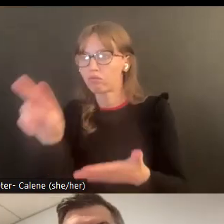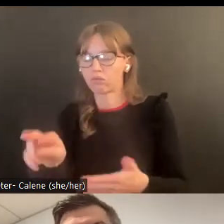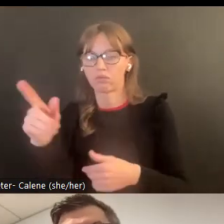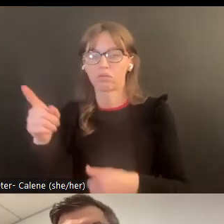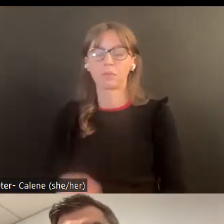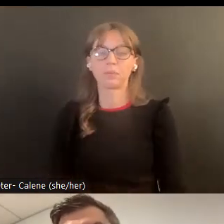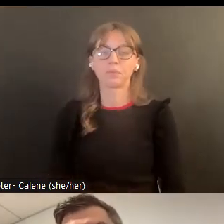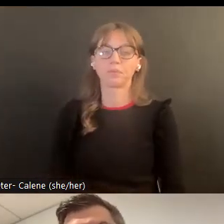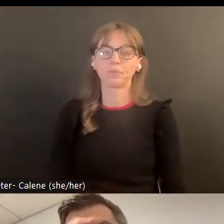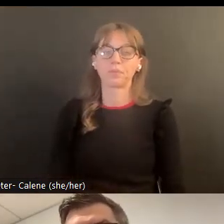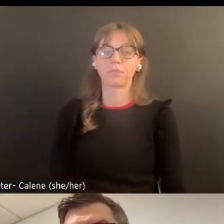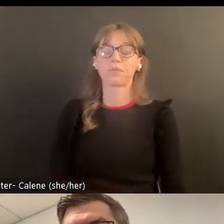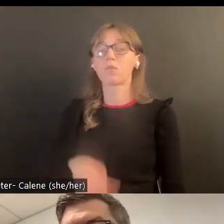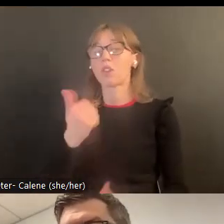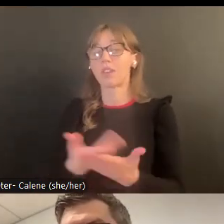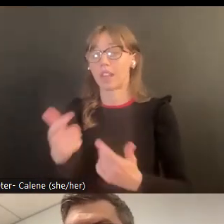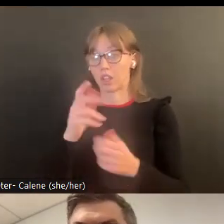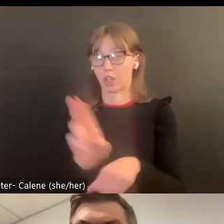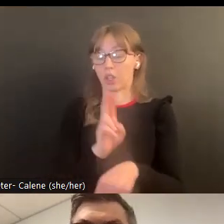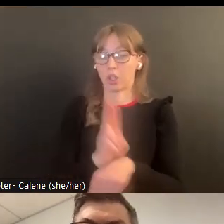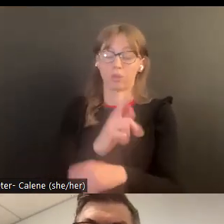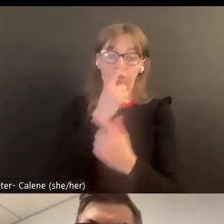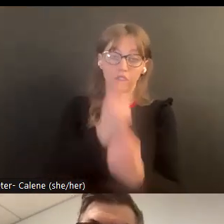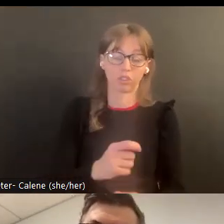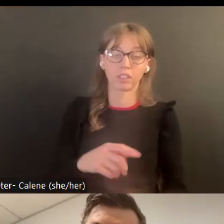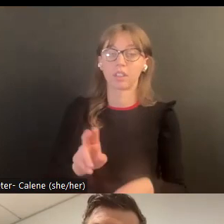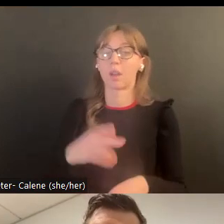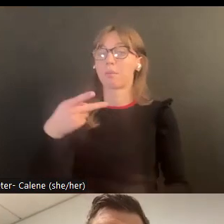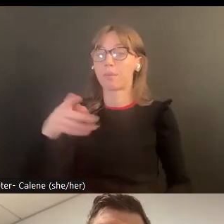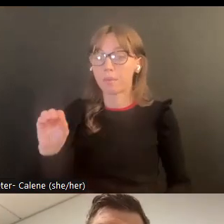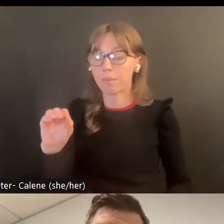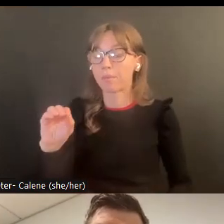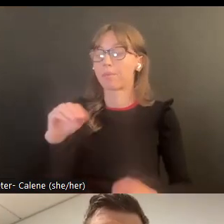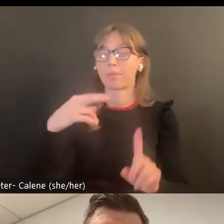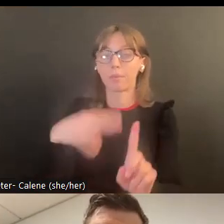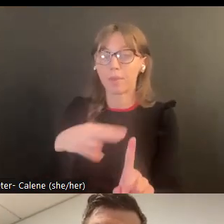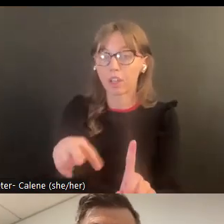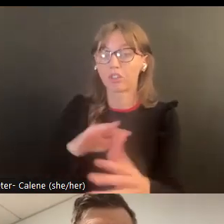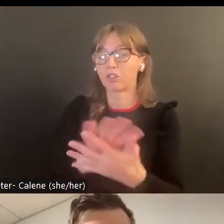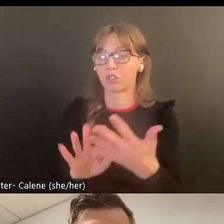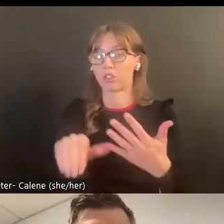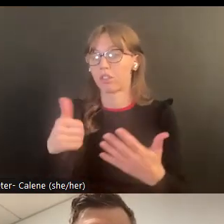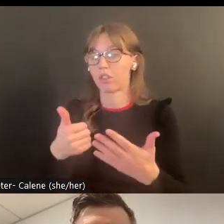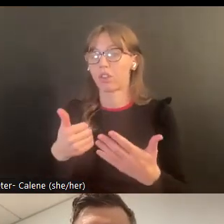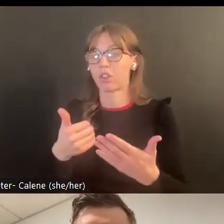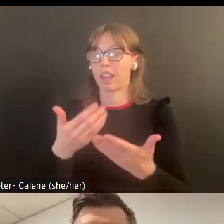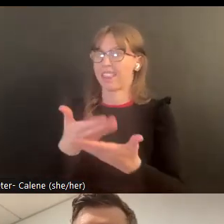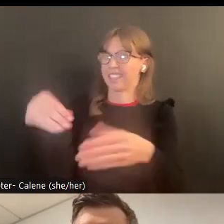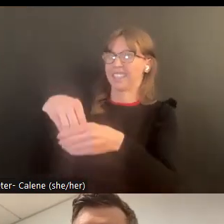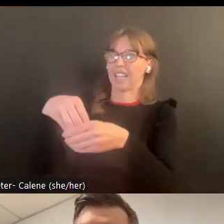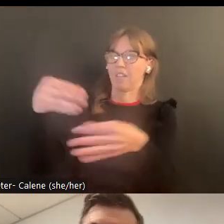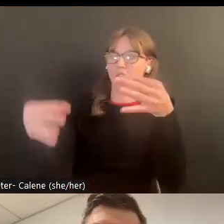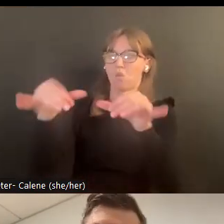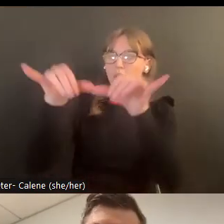observar y también te usan lo que es muy interesante lo que sería la probatoria y diferentes